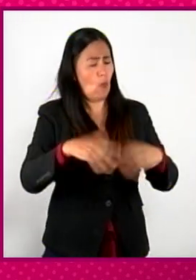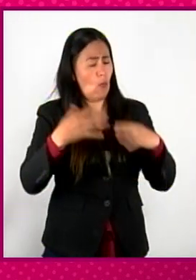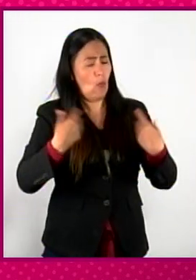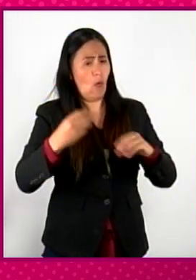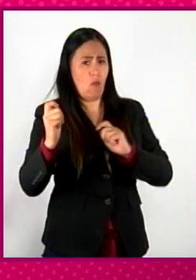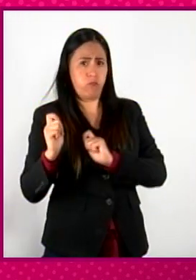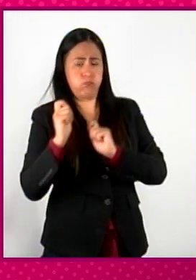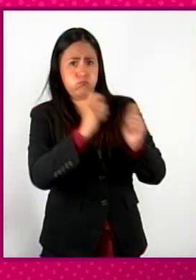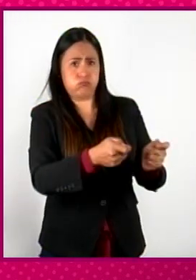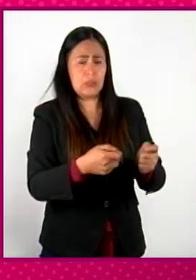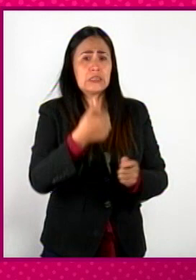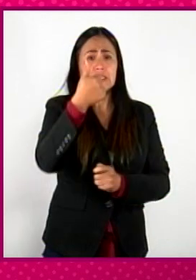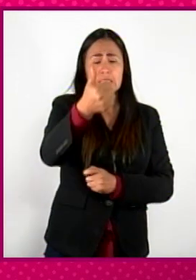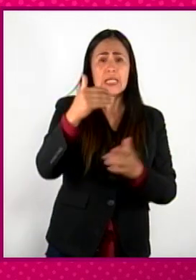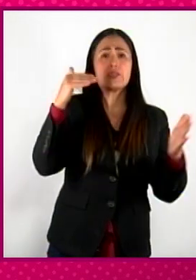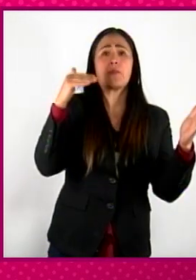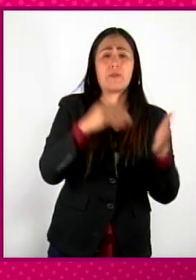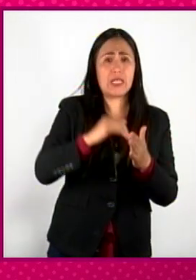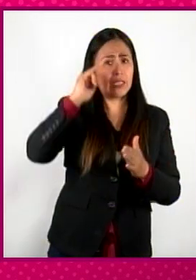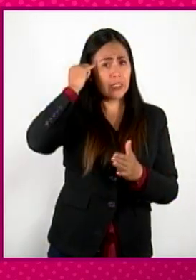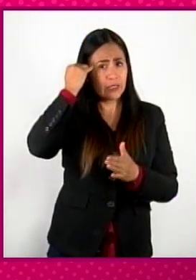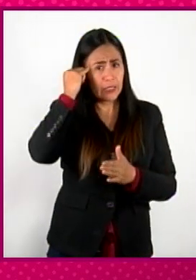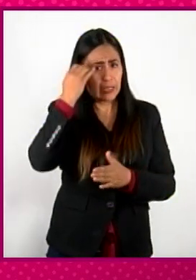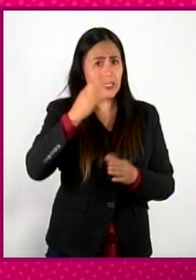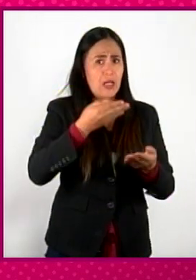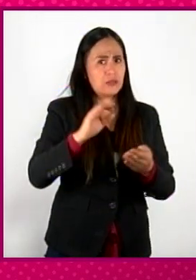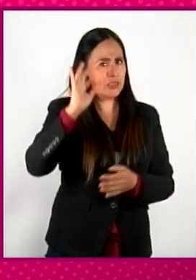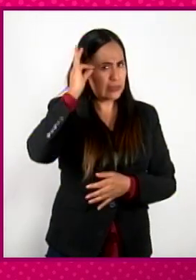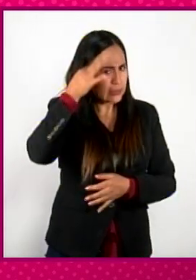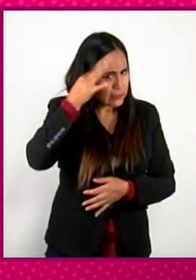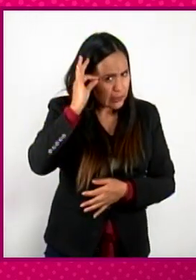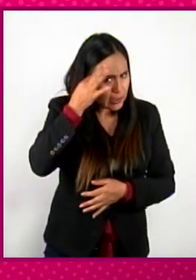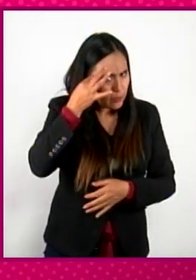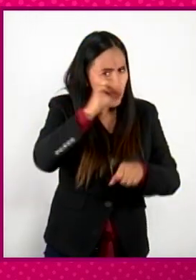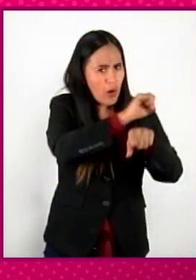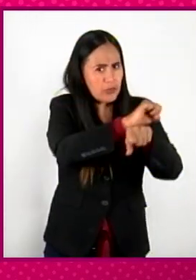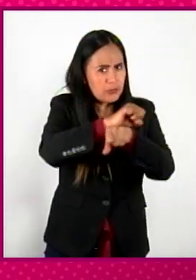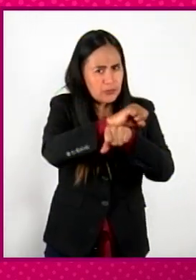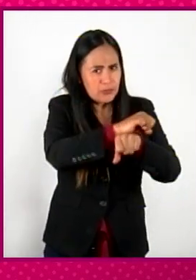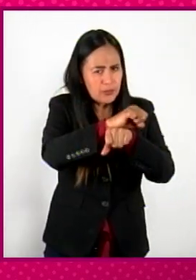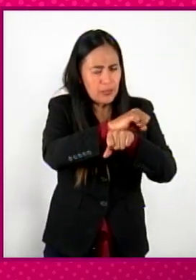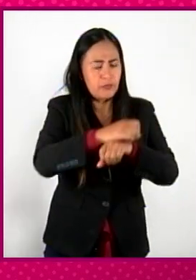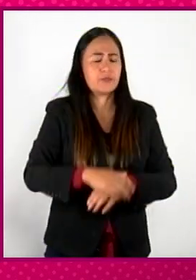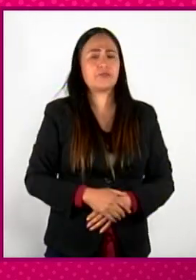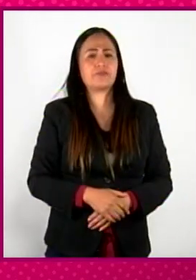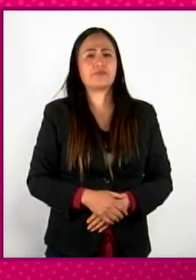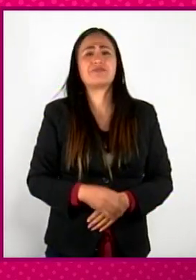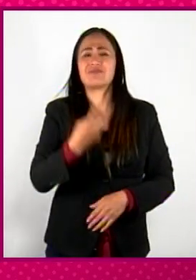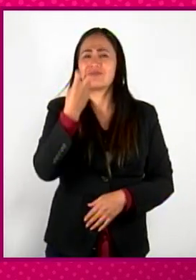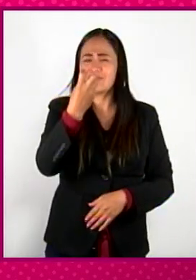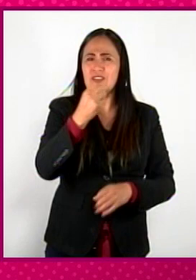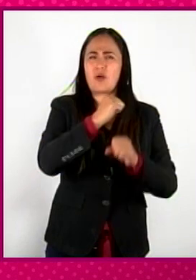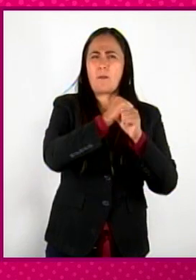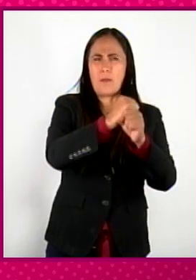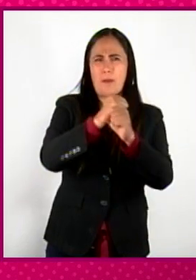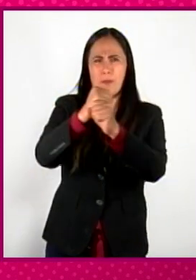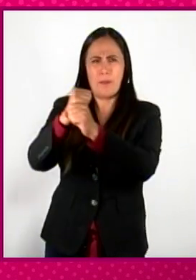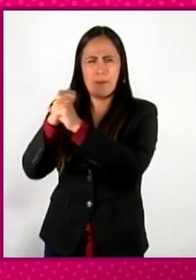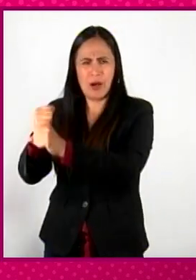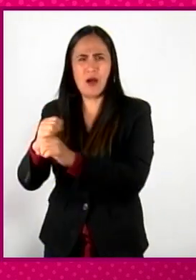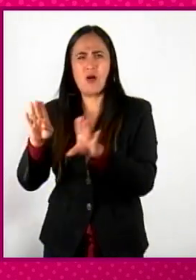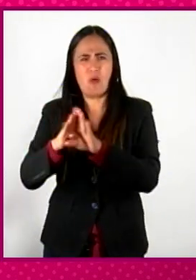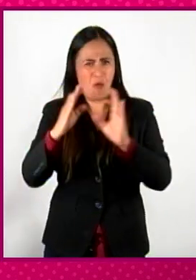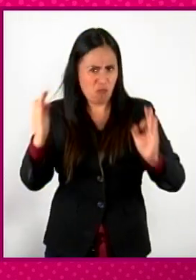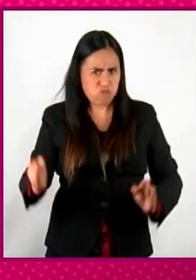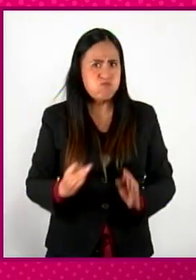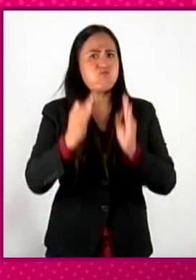con seis mil indígenas a su servicio, esclavos incluso. Entonces, hay que entender que la resistencia no necesariamente es armada y